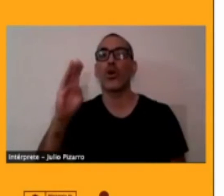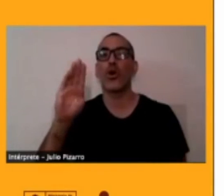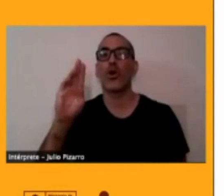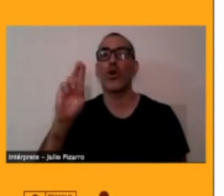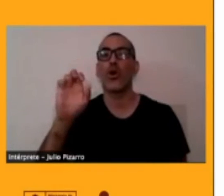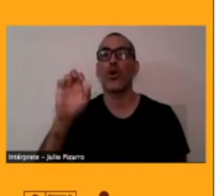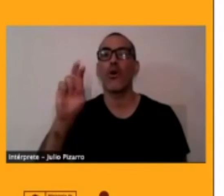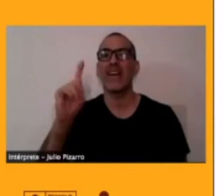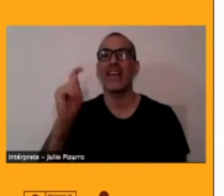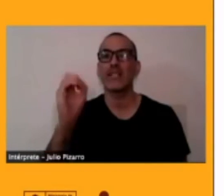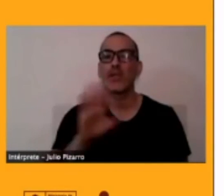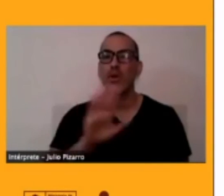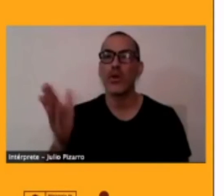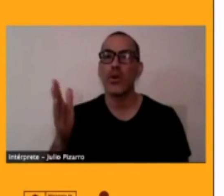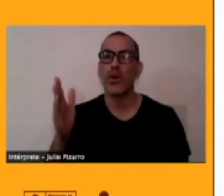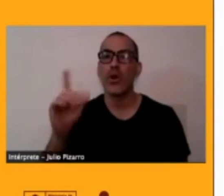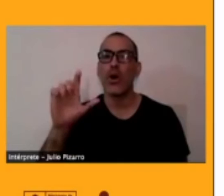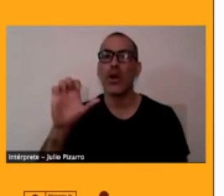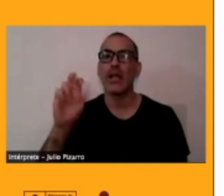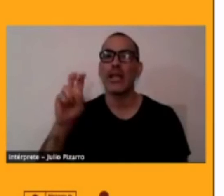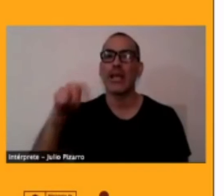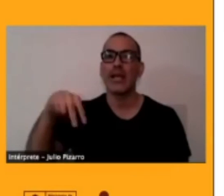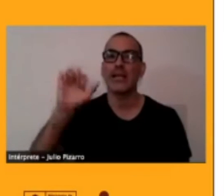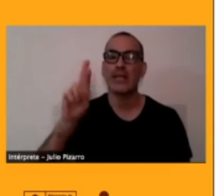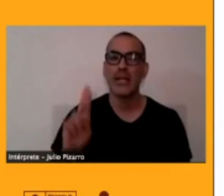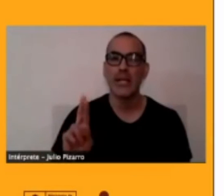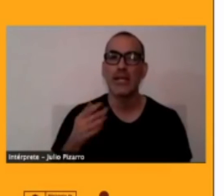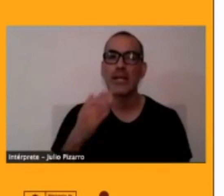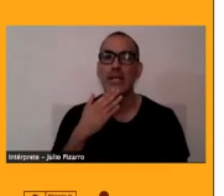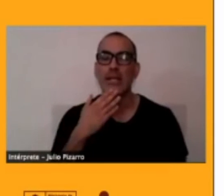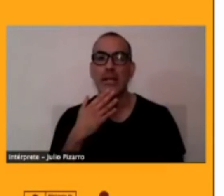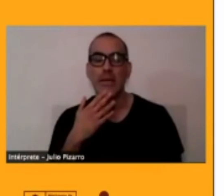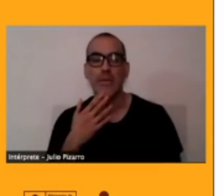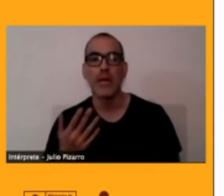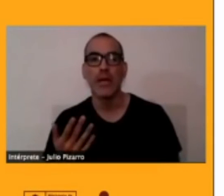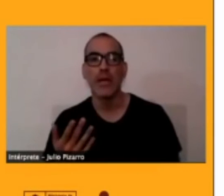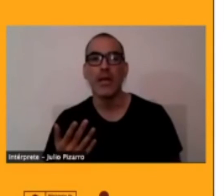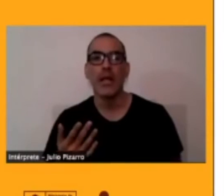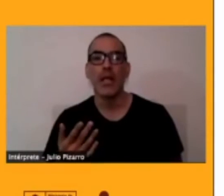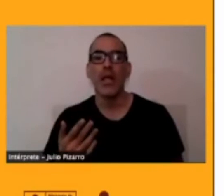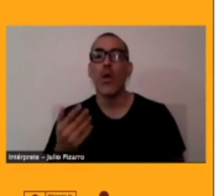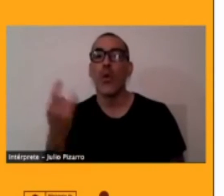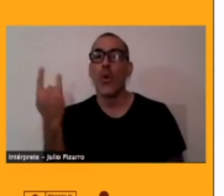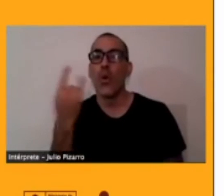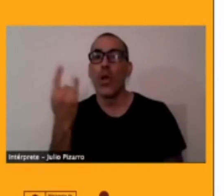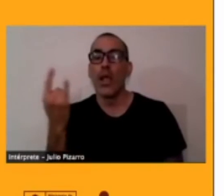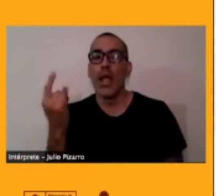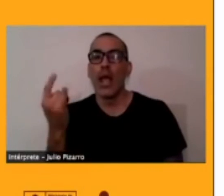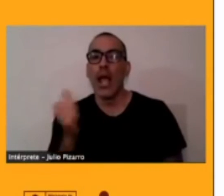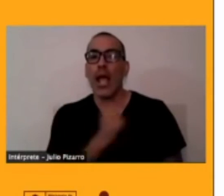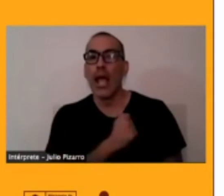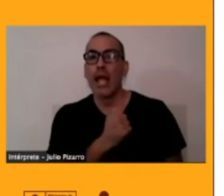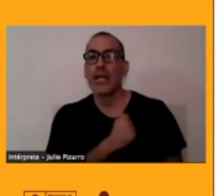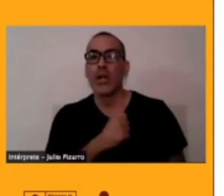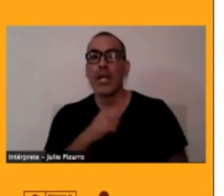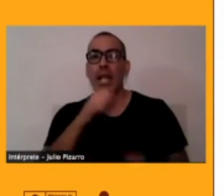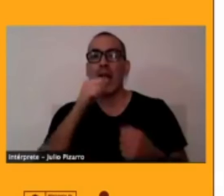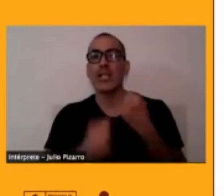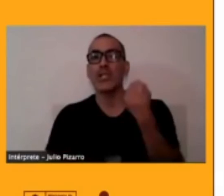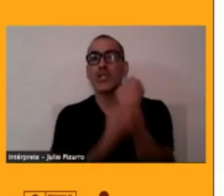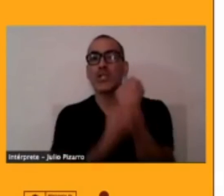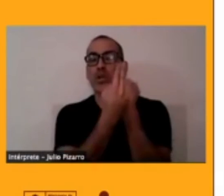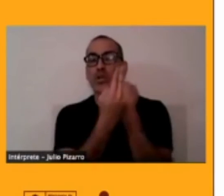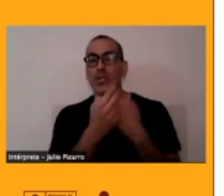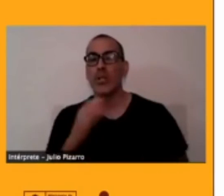pero por otro lado el profesor Hans Wunderman de la Universidad Católica del Norte también trabajó en un manual para la enseñanza del